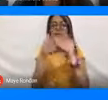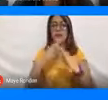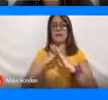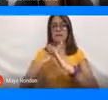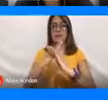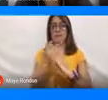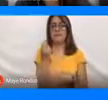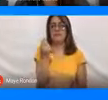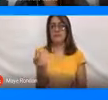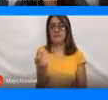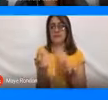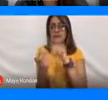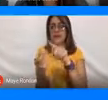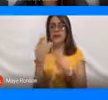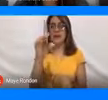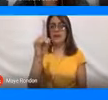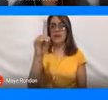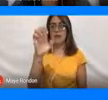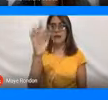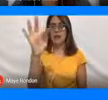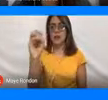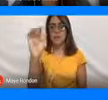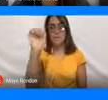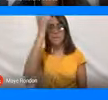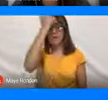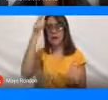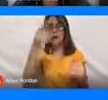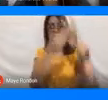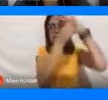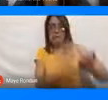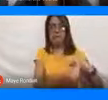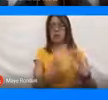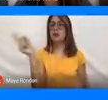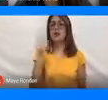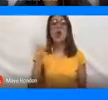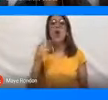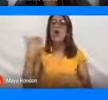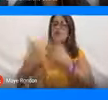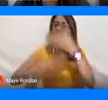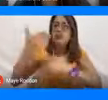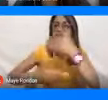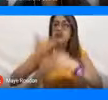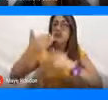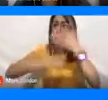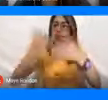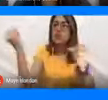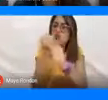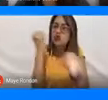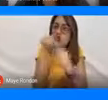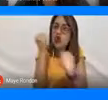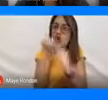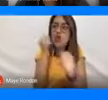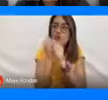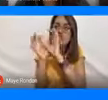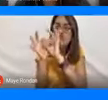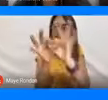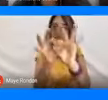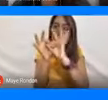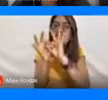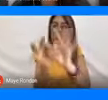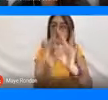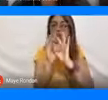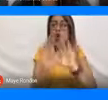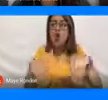del delito antes que la represión, el ejercicio permanente de un trabajo mancomunado